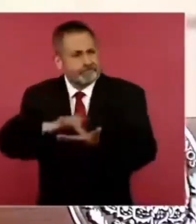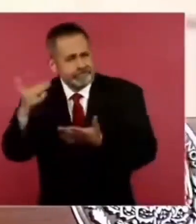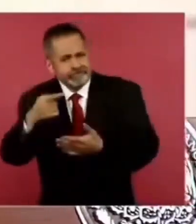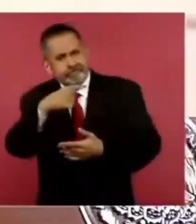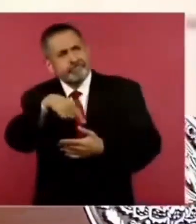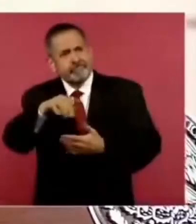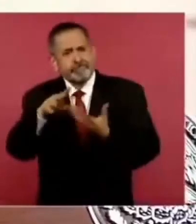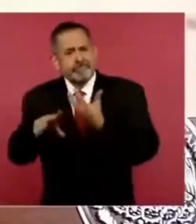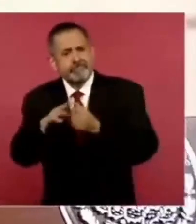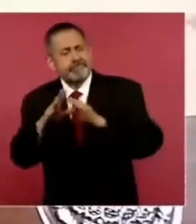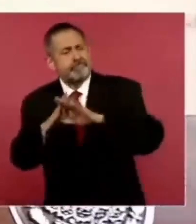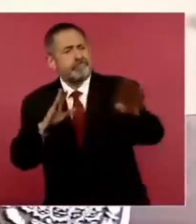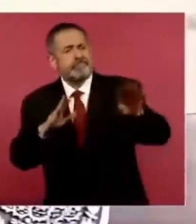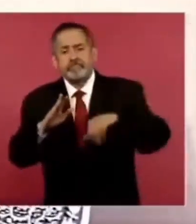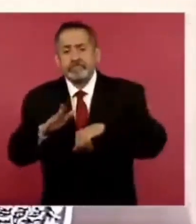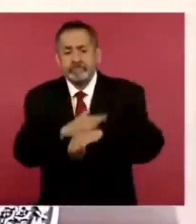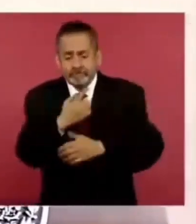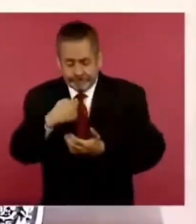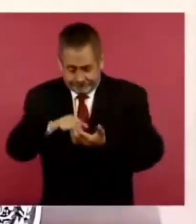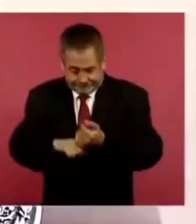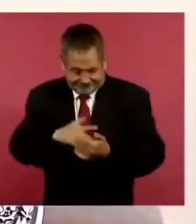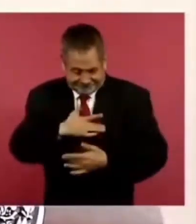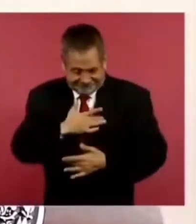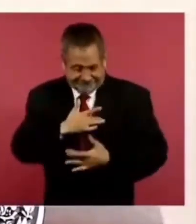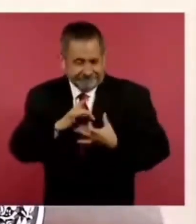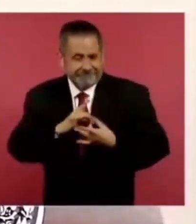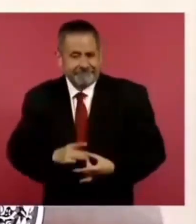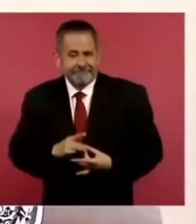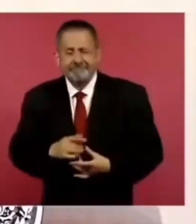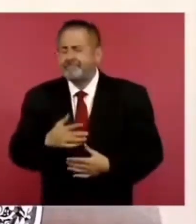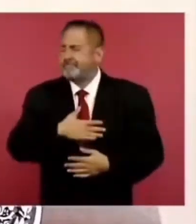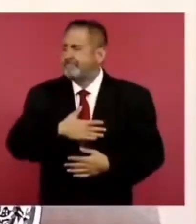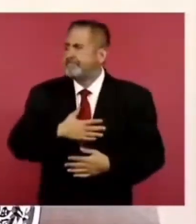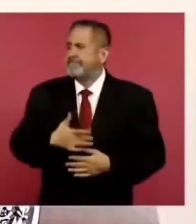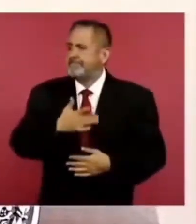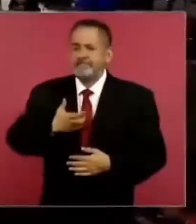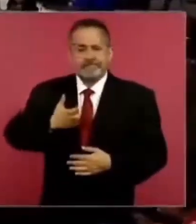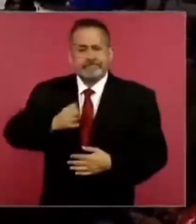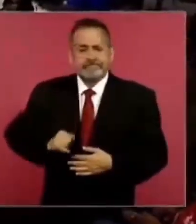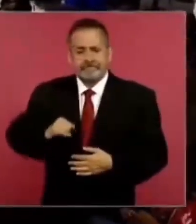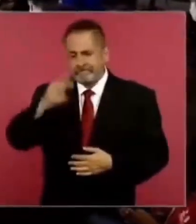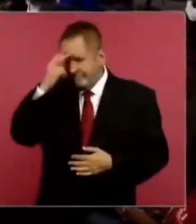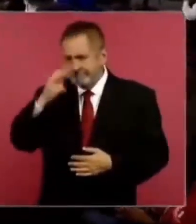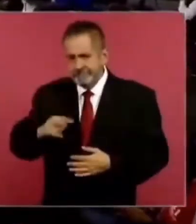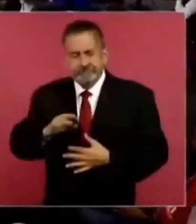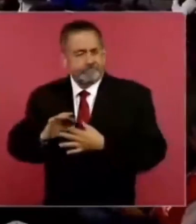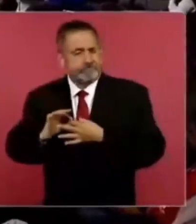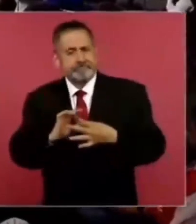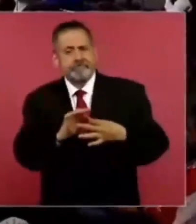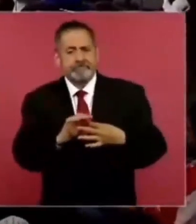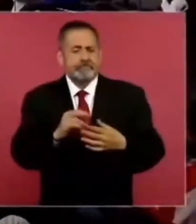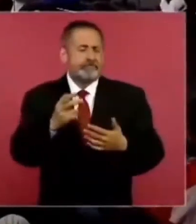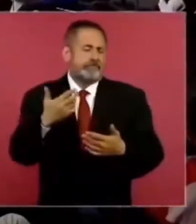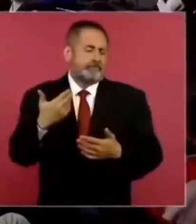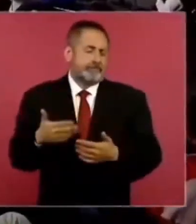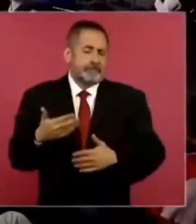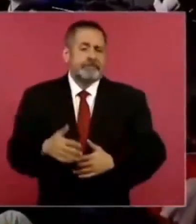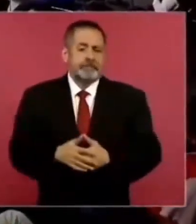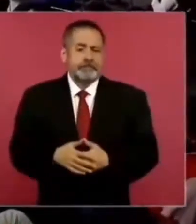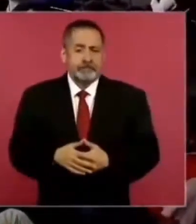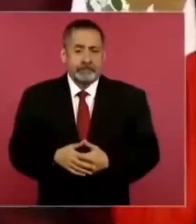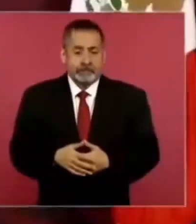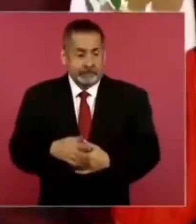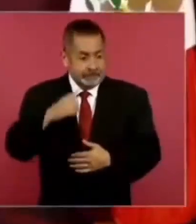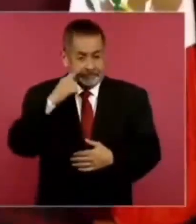Por nuestros orígenes, por lo que somos. Pero desde luego, este